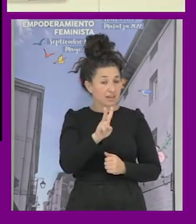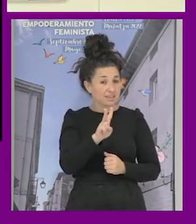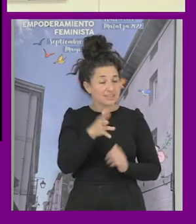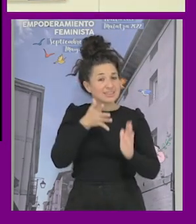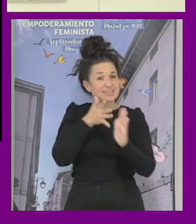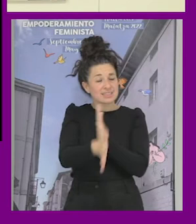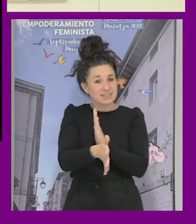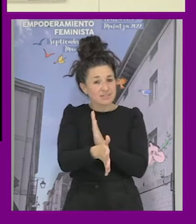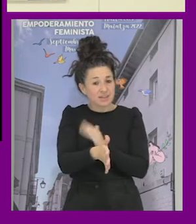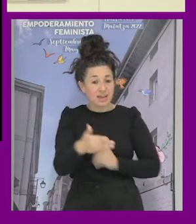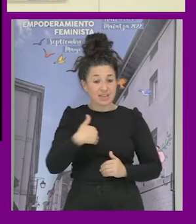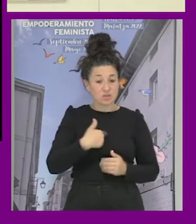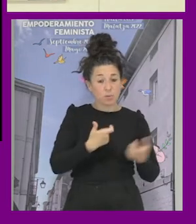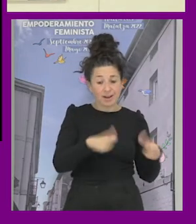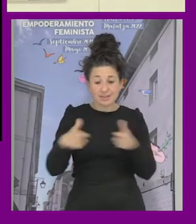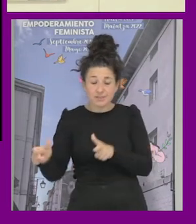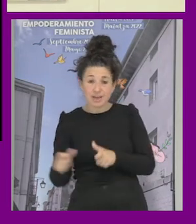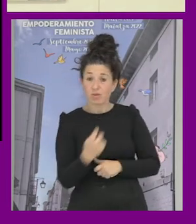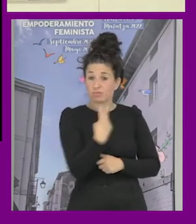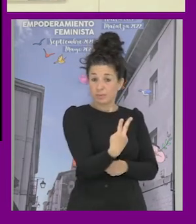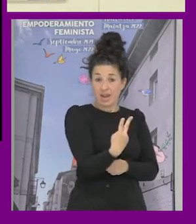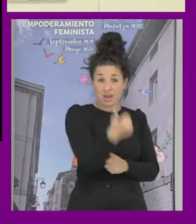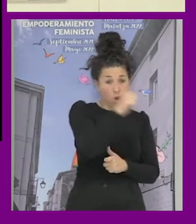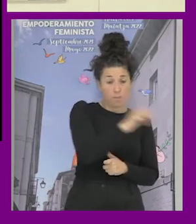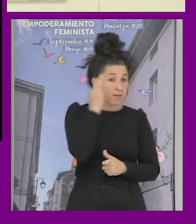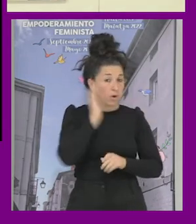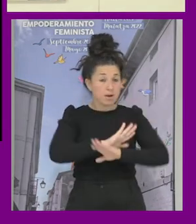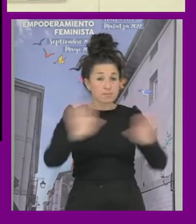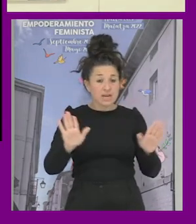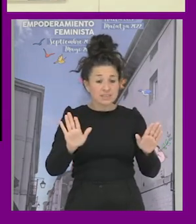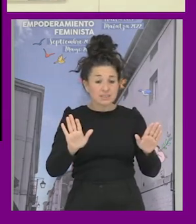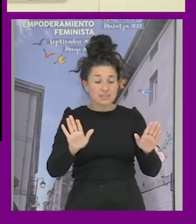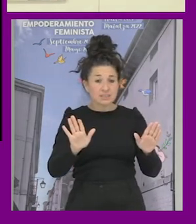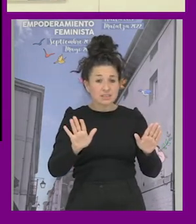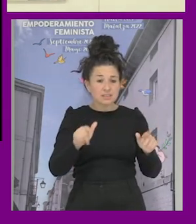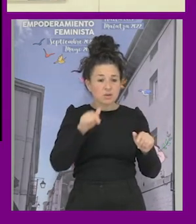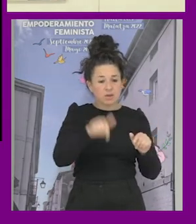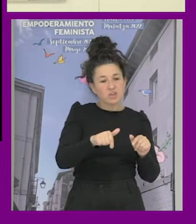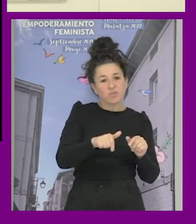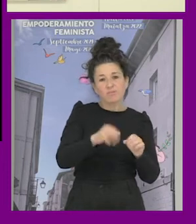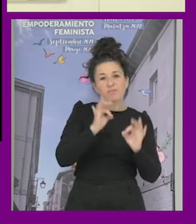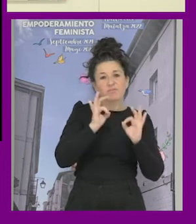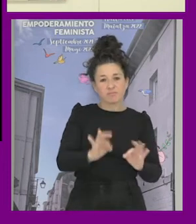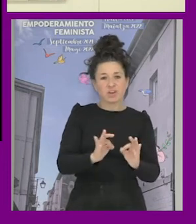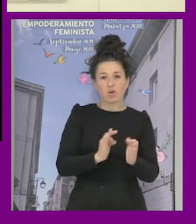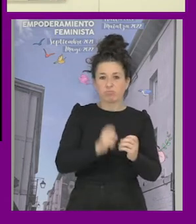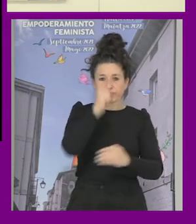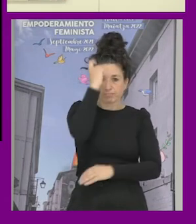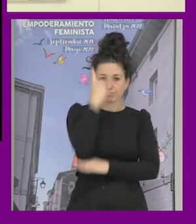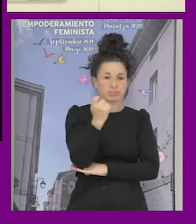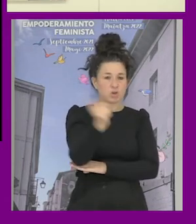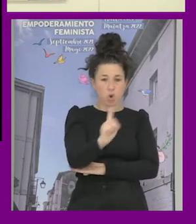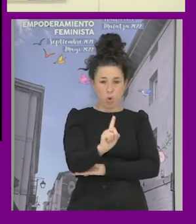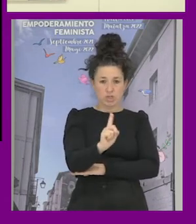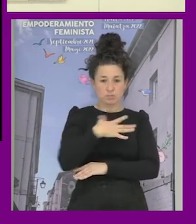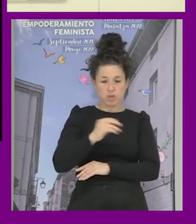esta clasificación binaria es contingente o sea no tendría por qué ser así no es algo fijo podemos pensar como